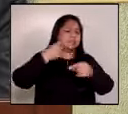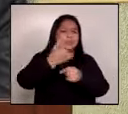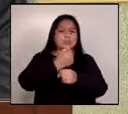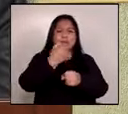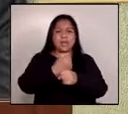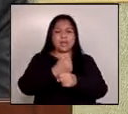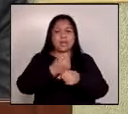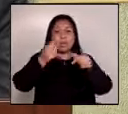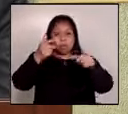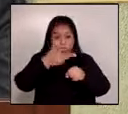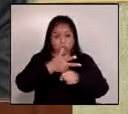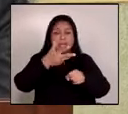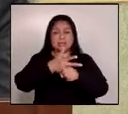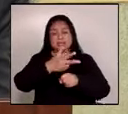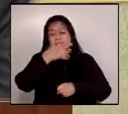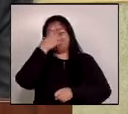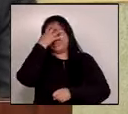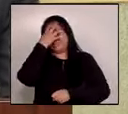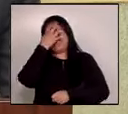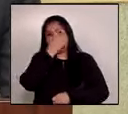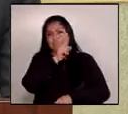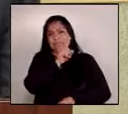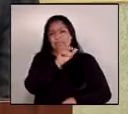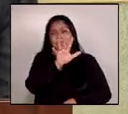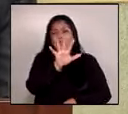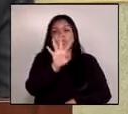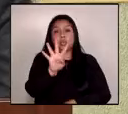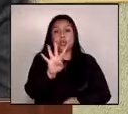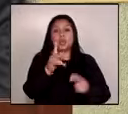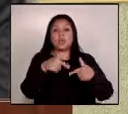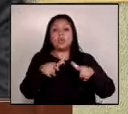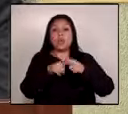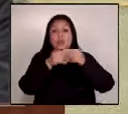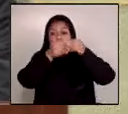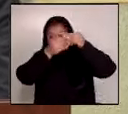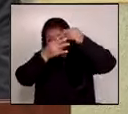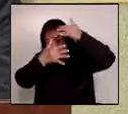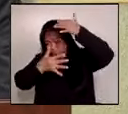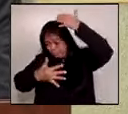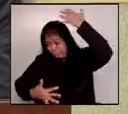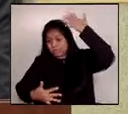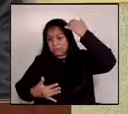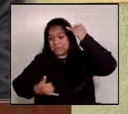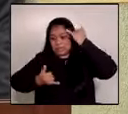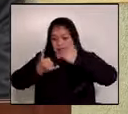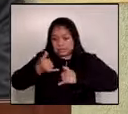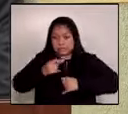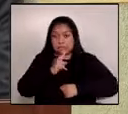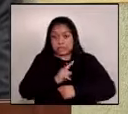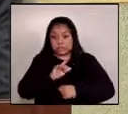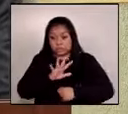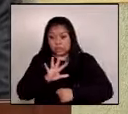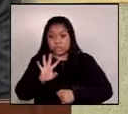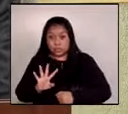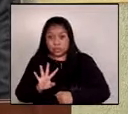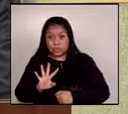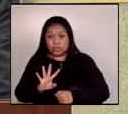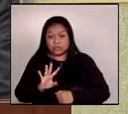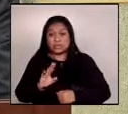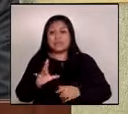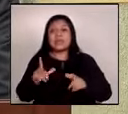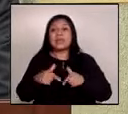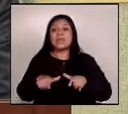crítico y penoso 154 lugar de 180 en el ranking de corrupción de transparencia